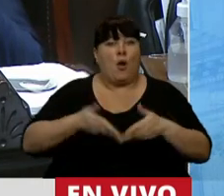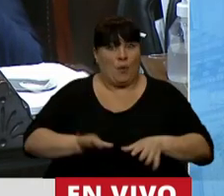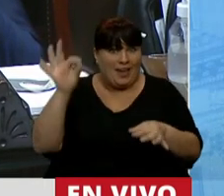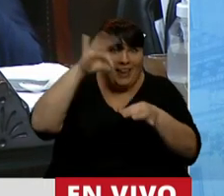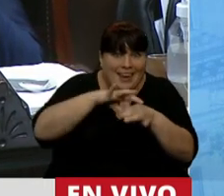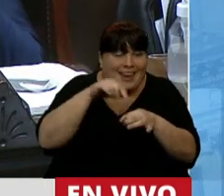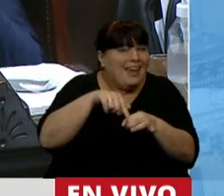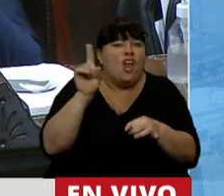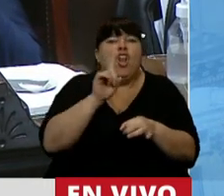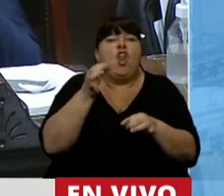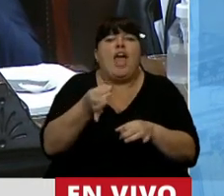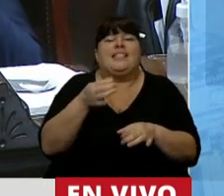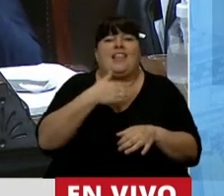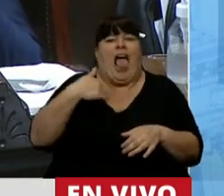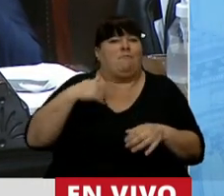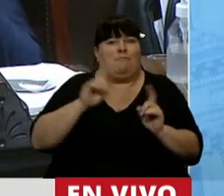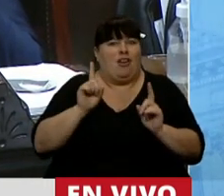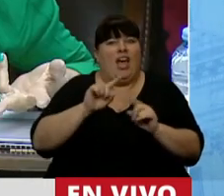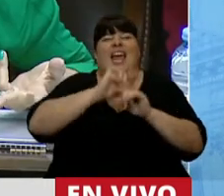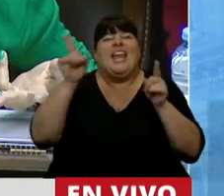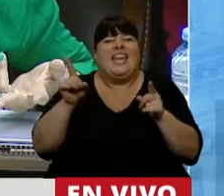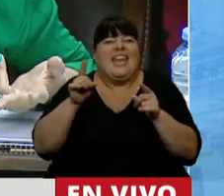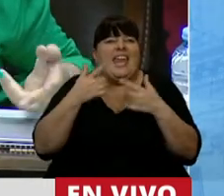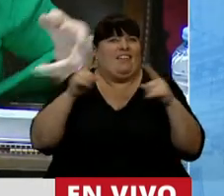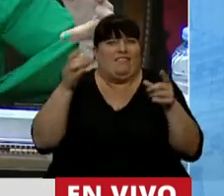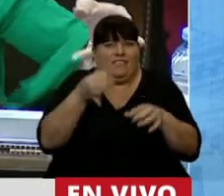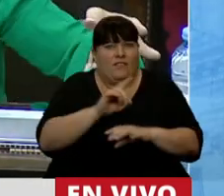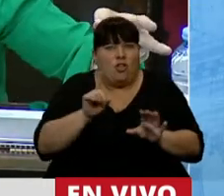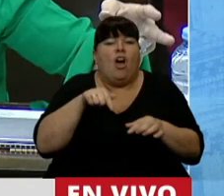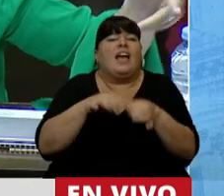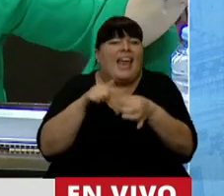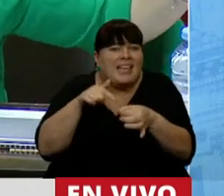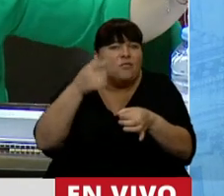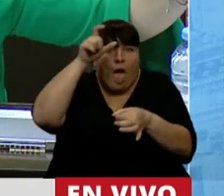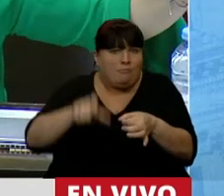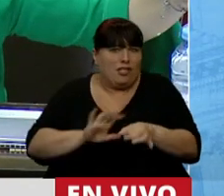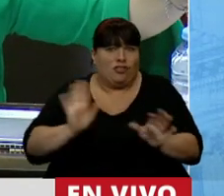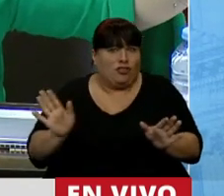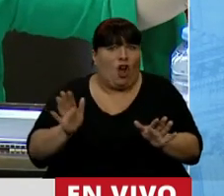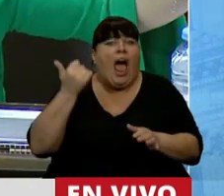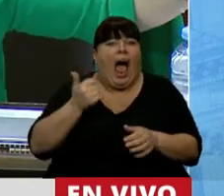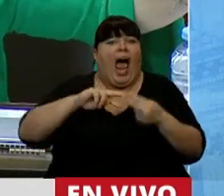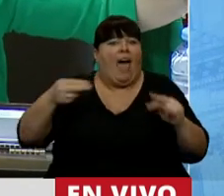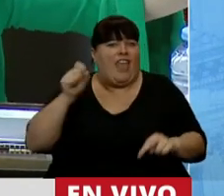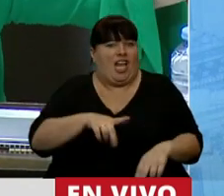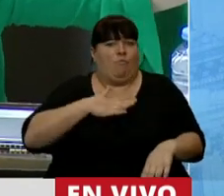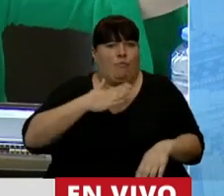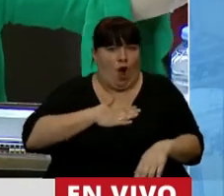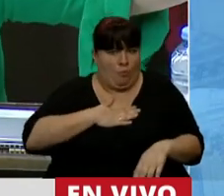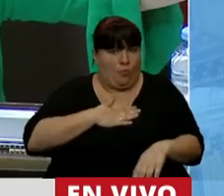no es un órgano de la madre, ni es un fenómeno, sino que es un ser humano con ADN propio,